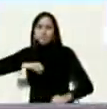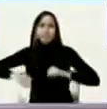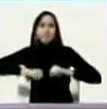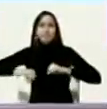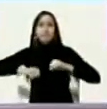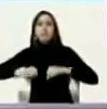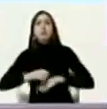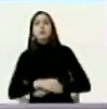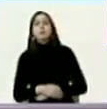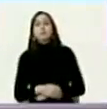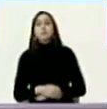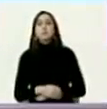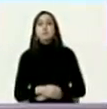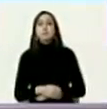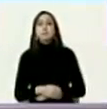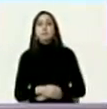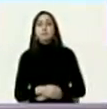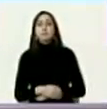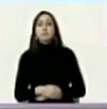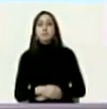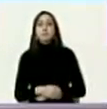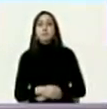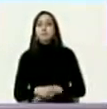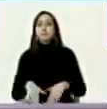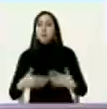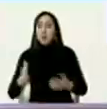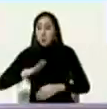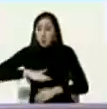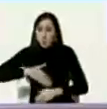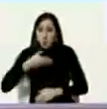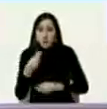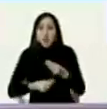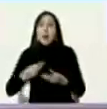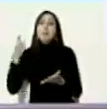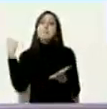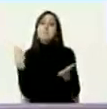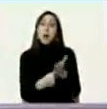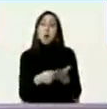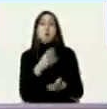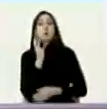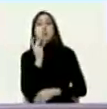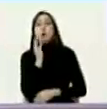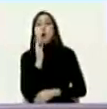para poder efectuar los pagos por ejemplo